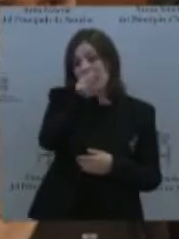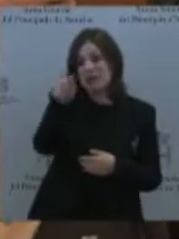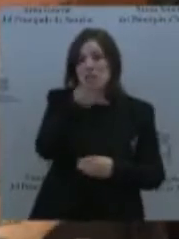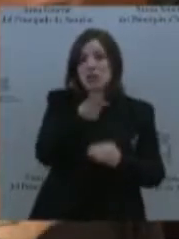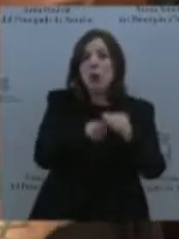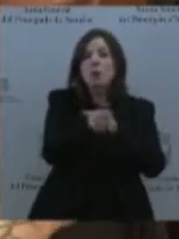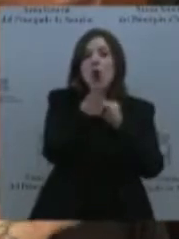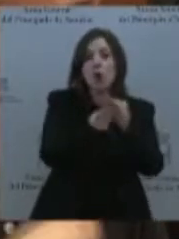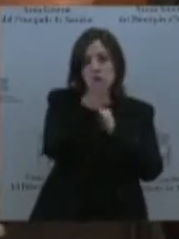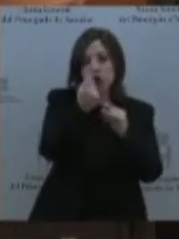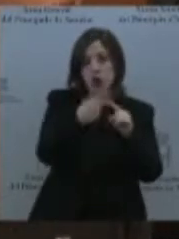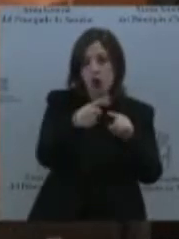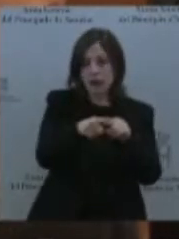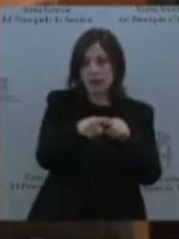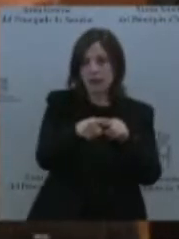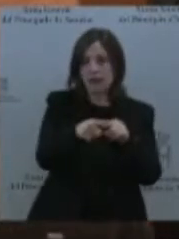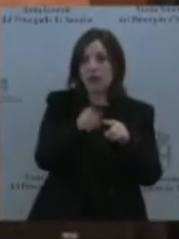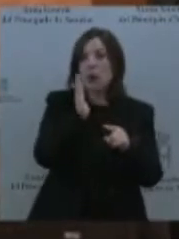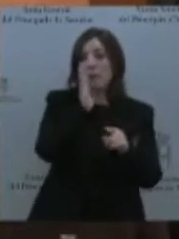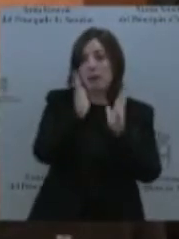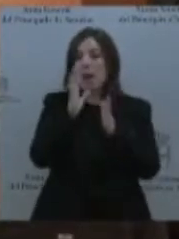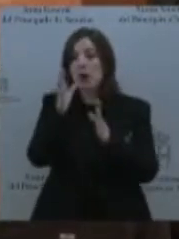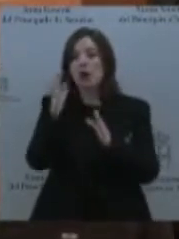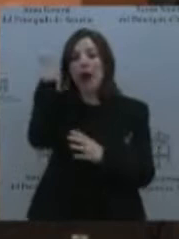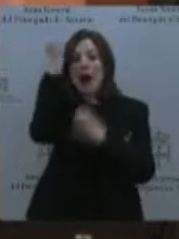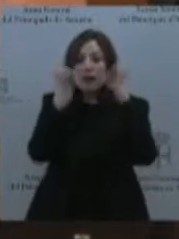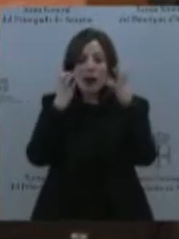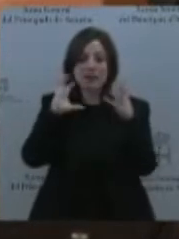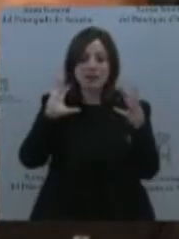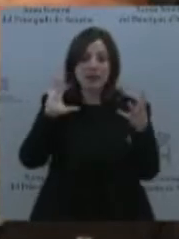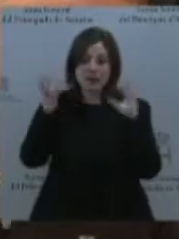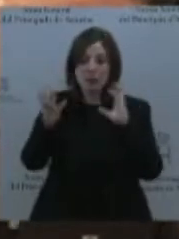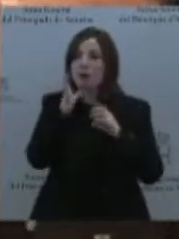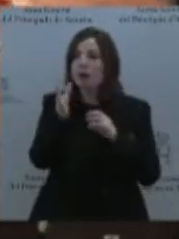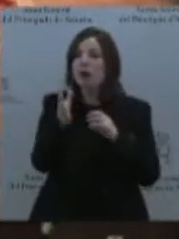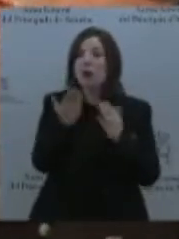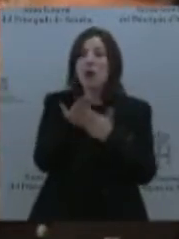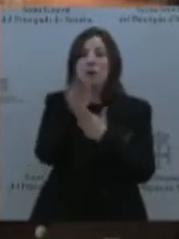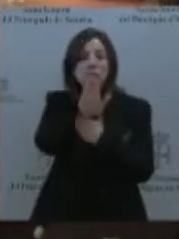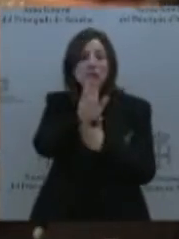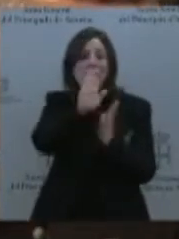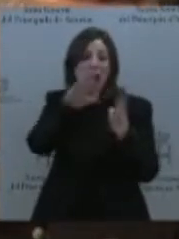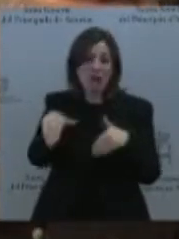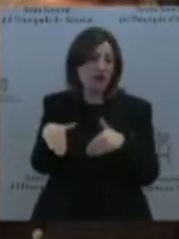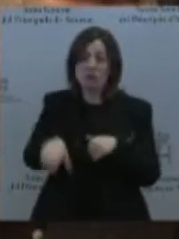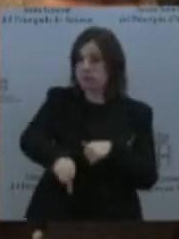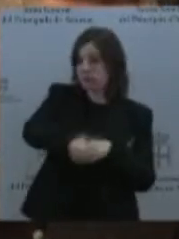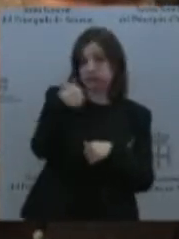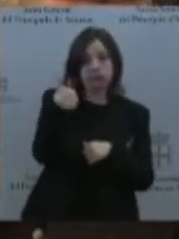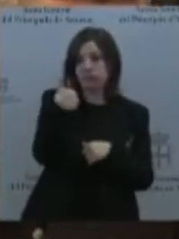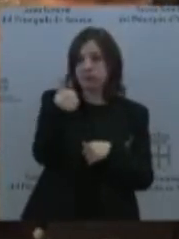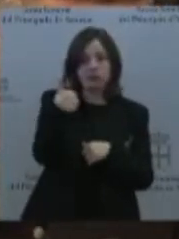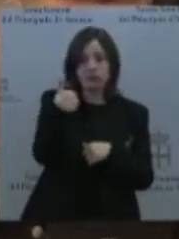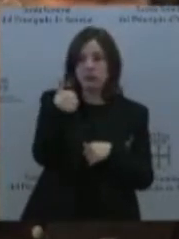salvaje. Aquella proposición no gozó, en este caso, de la aprobación de Vox, pero, en cualquier caso,